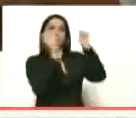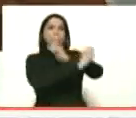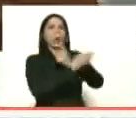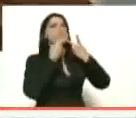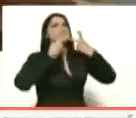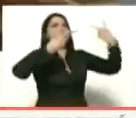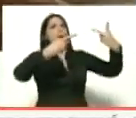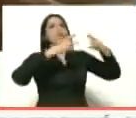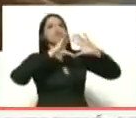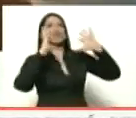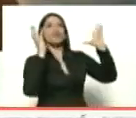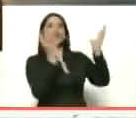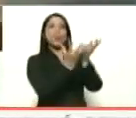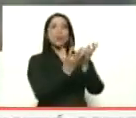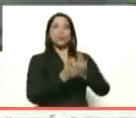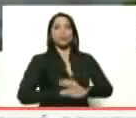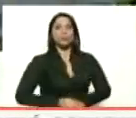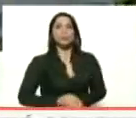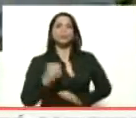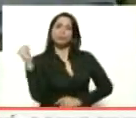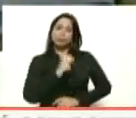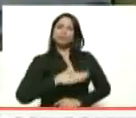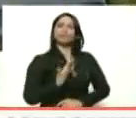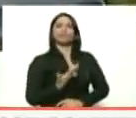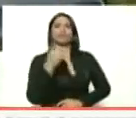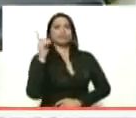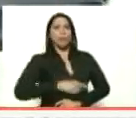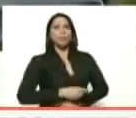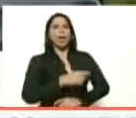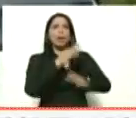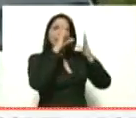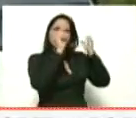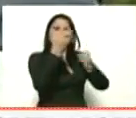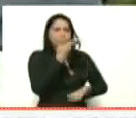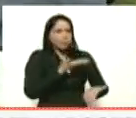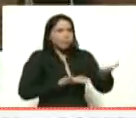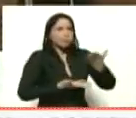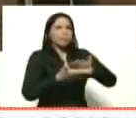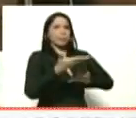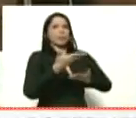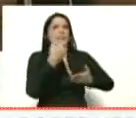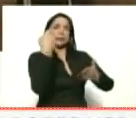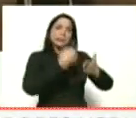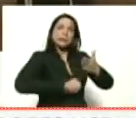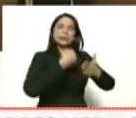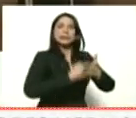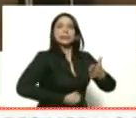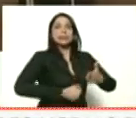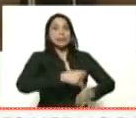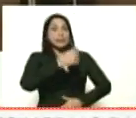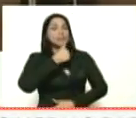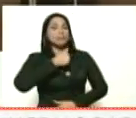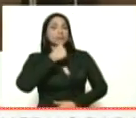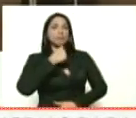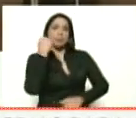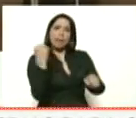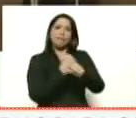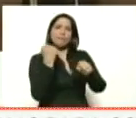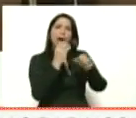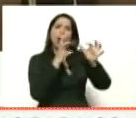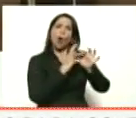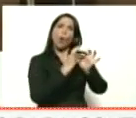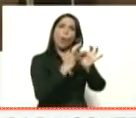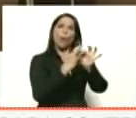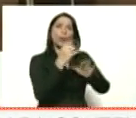referencia para el mundo entero. De que sí se puede, a través de la diplomacia, a través de la constancia, a través del trabajo unido entre el